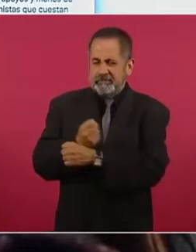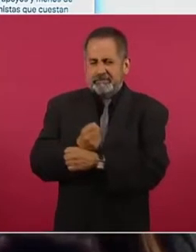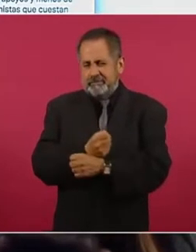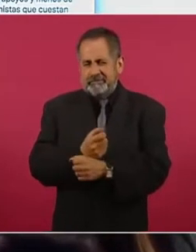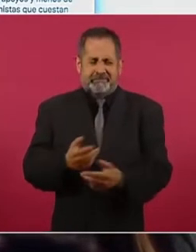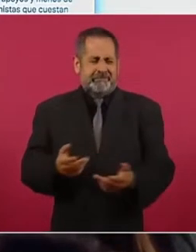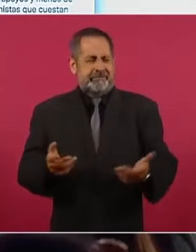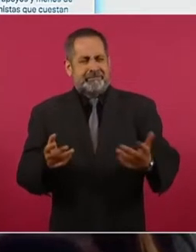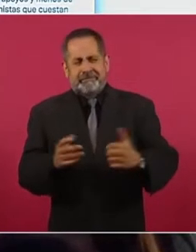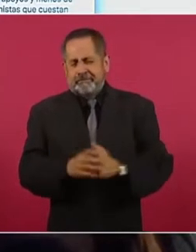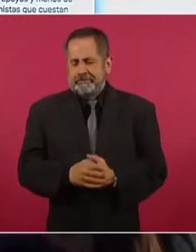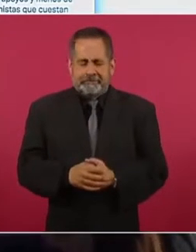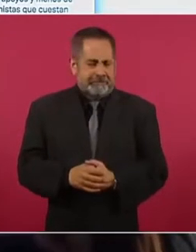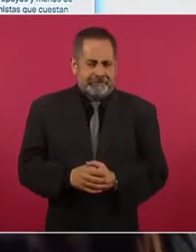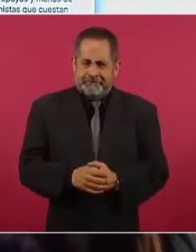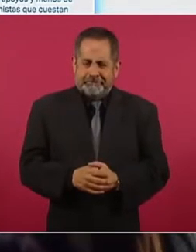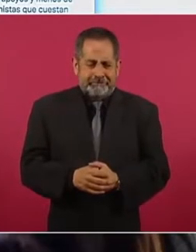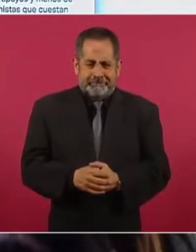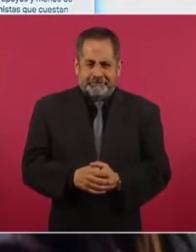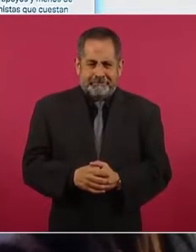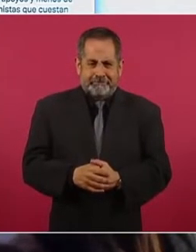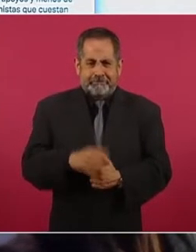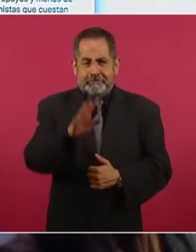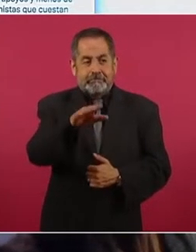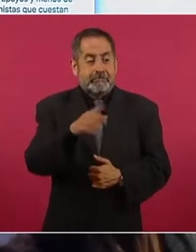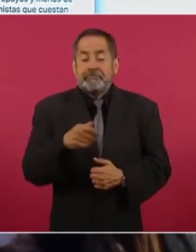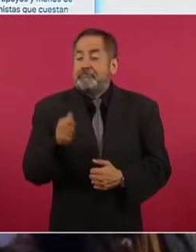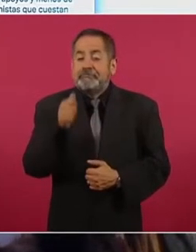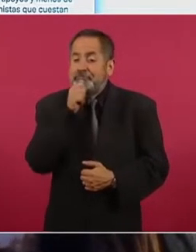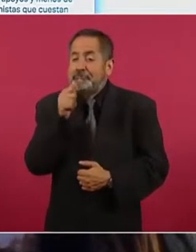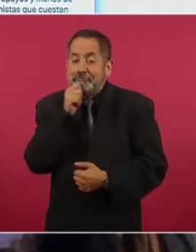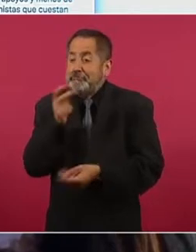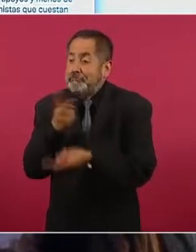Para empezar, todavía no llegan.